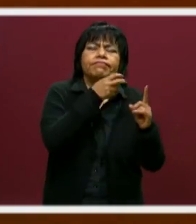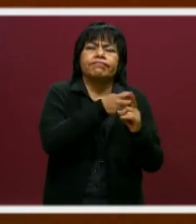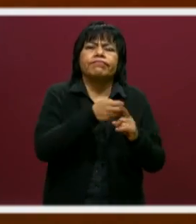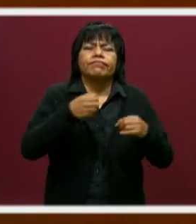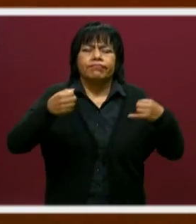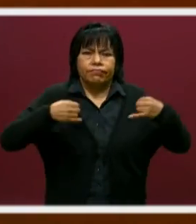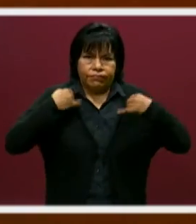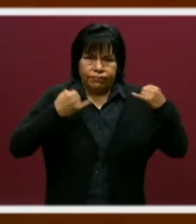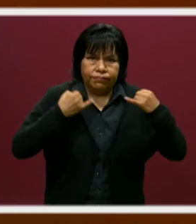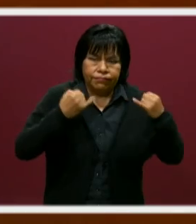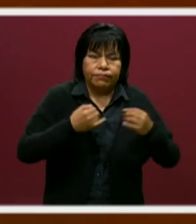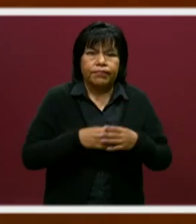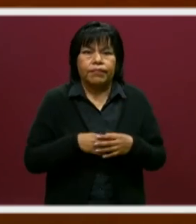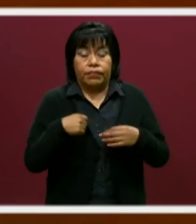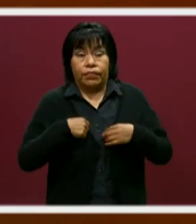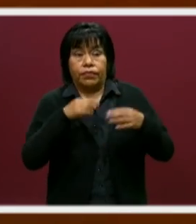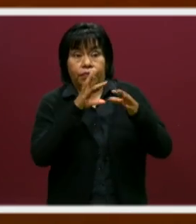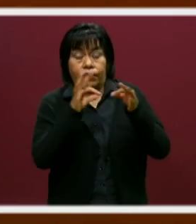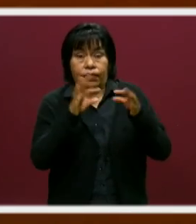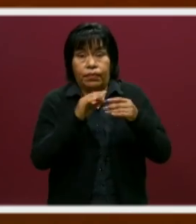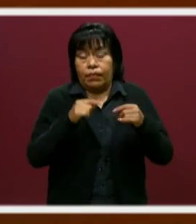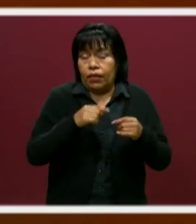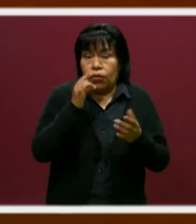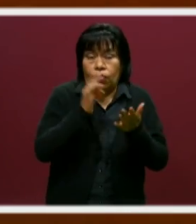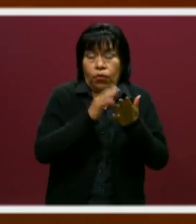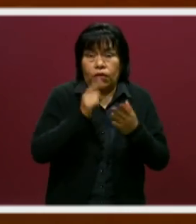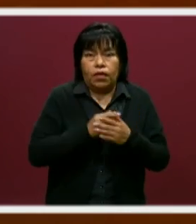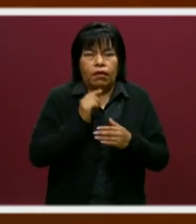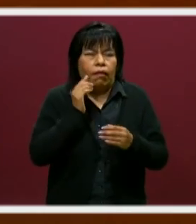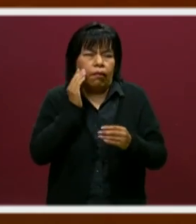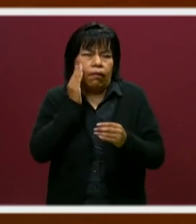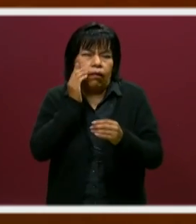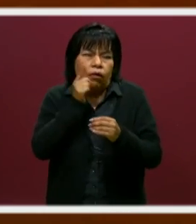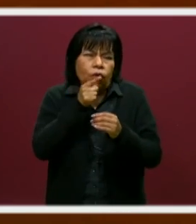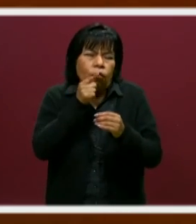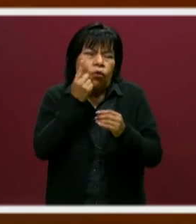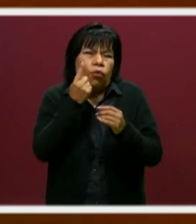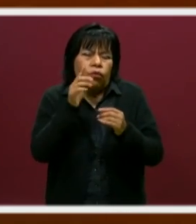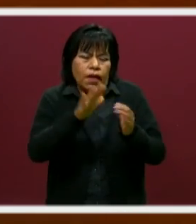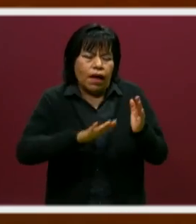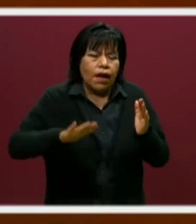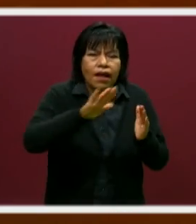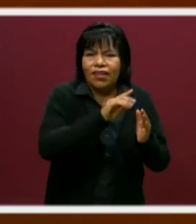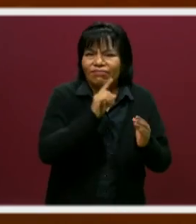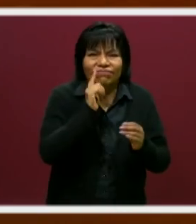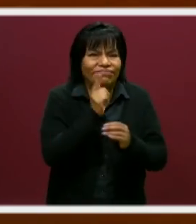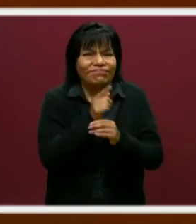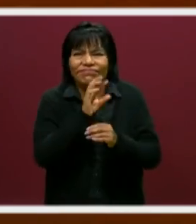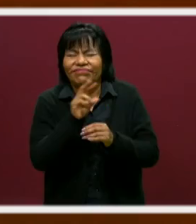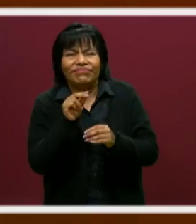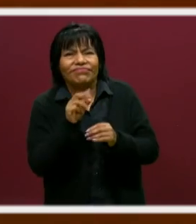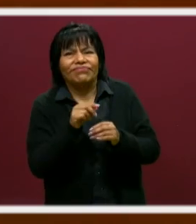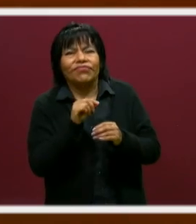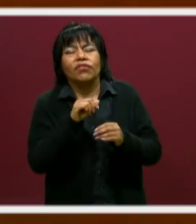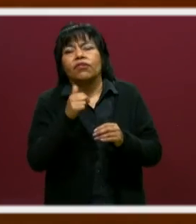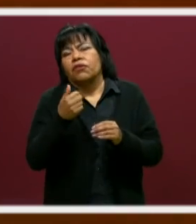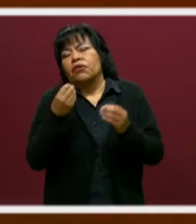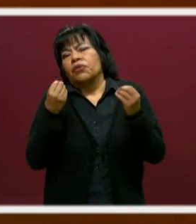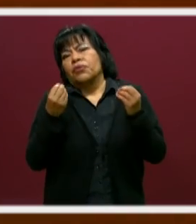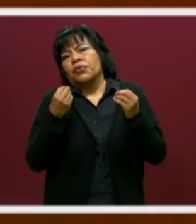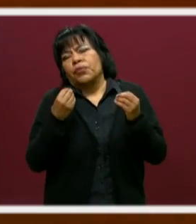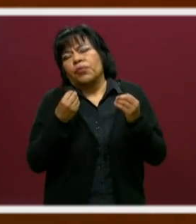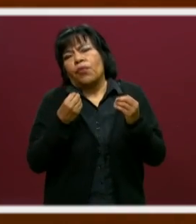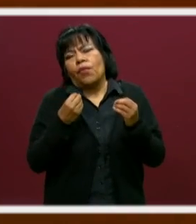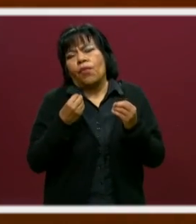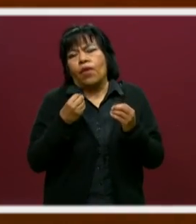también, como te mencionaba, es que no nada más se enfoquen en una sola área. También lo platicábamos en algún momento con el director, es que